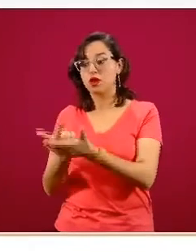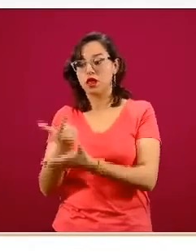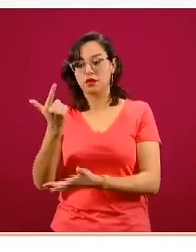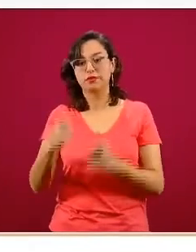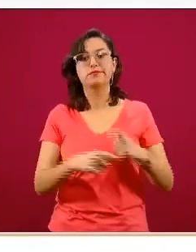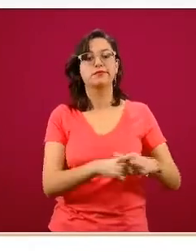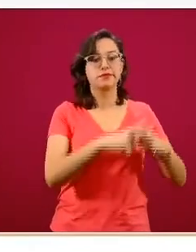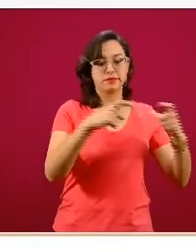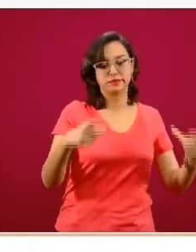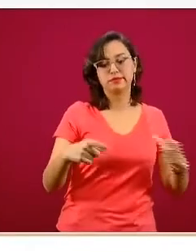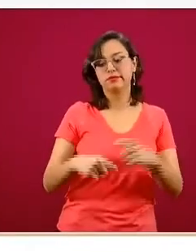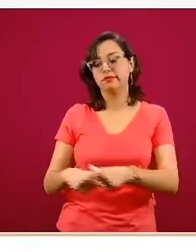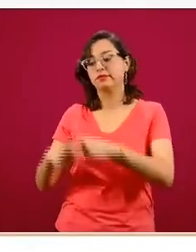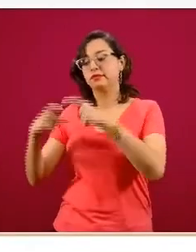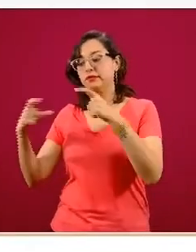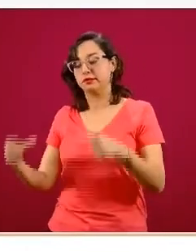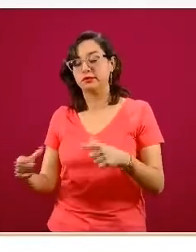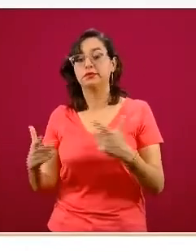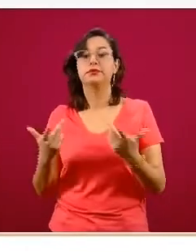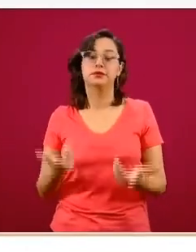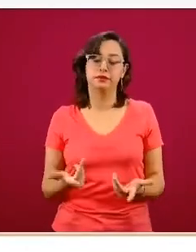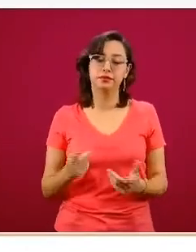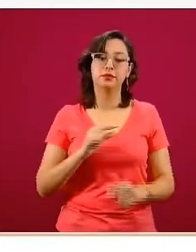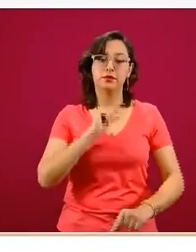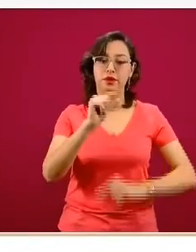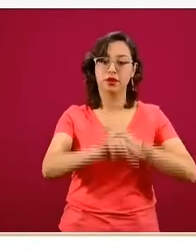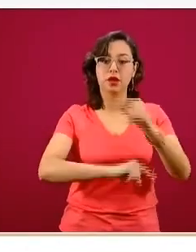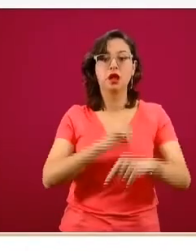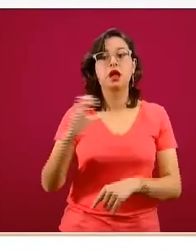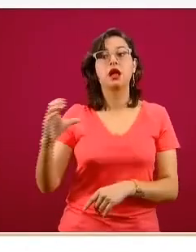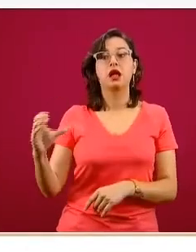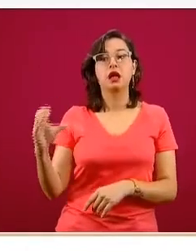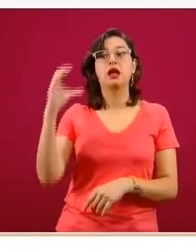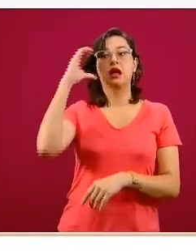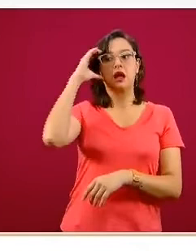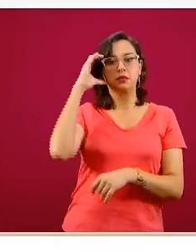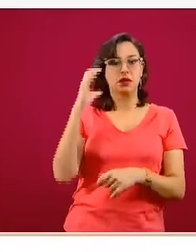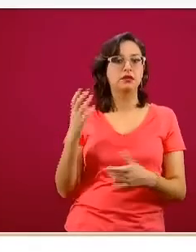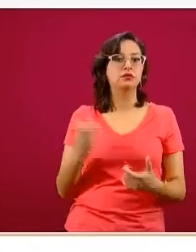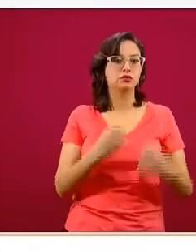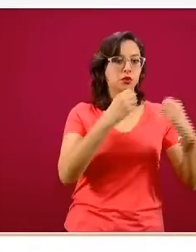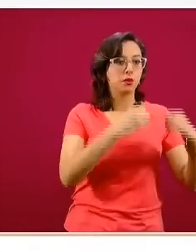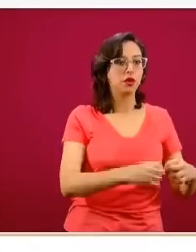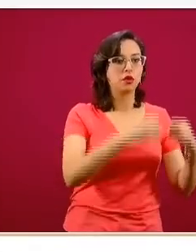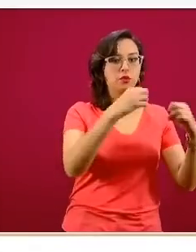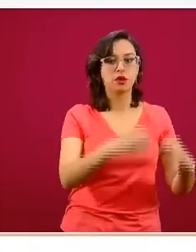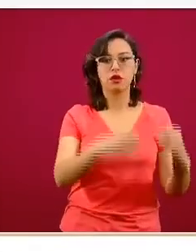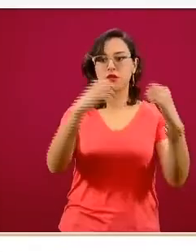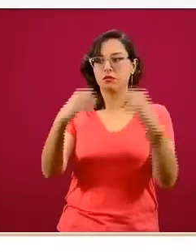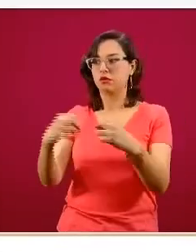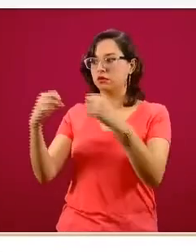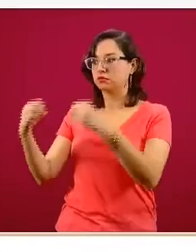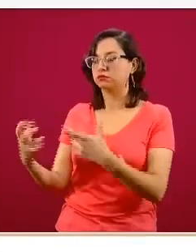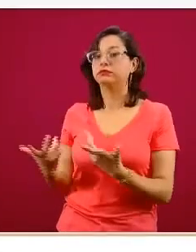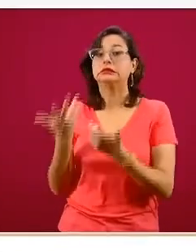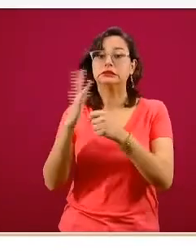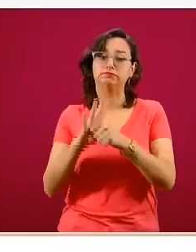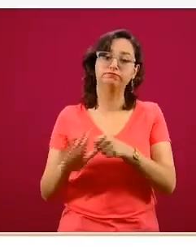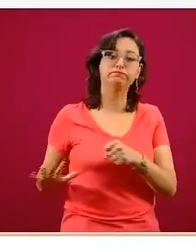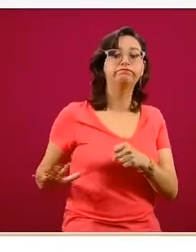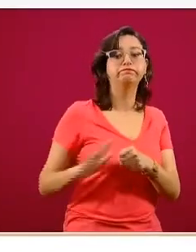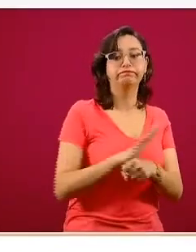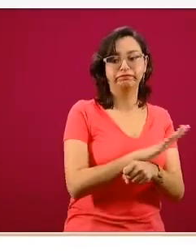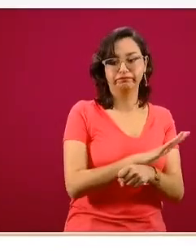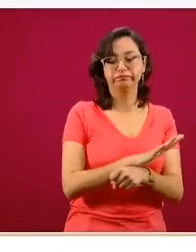incrementen y entonces podemos estar viendo una disminución de la disponibilidad de camas y, consecuentemente, un